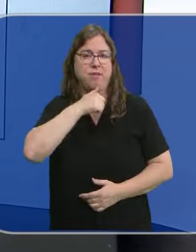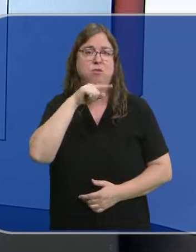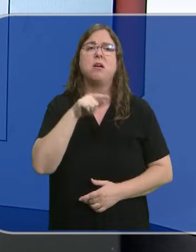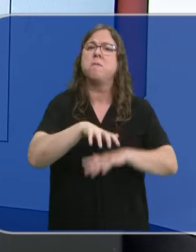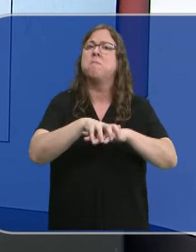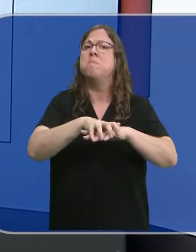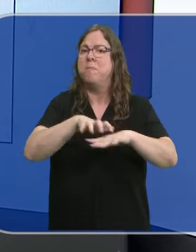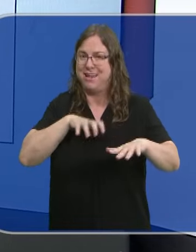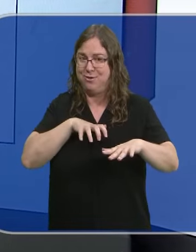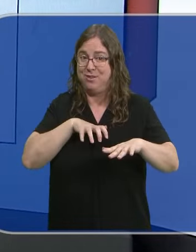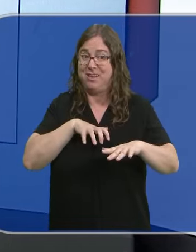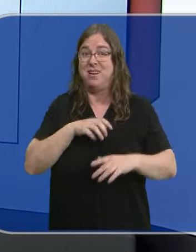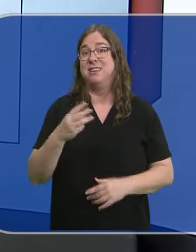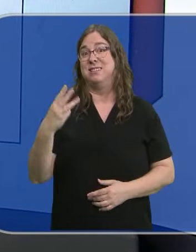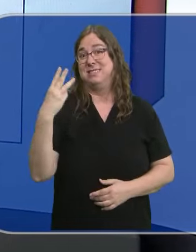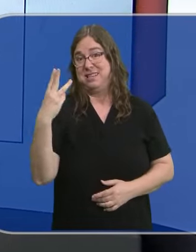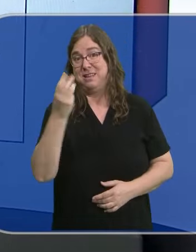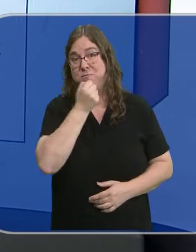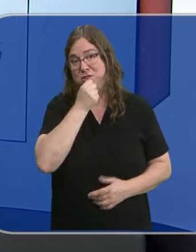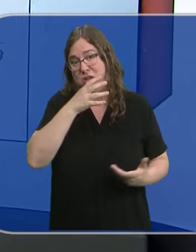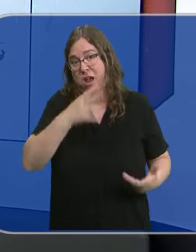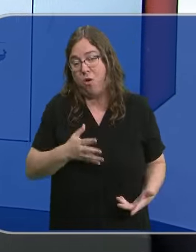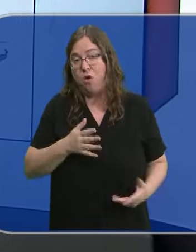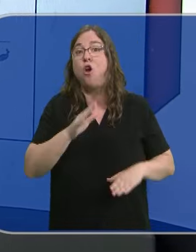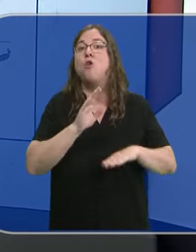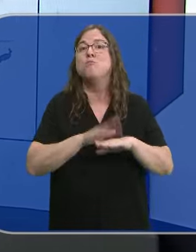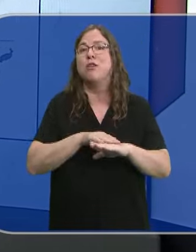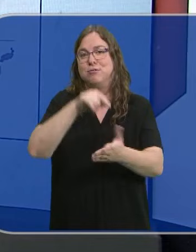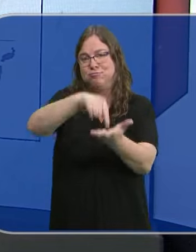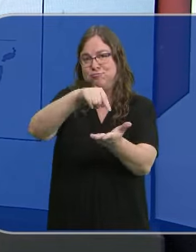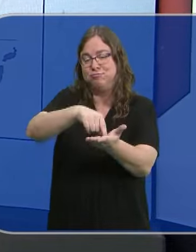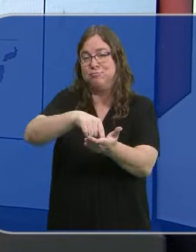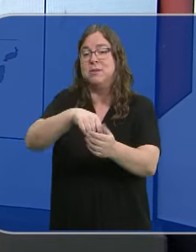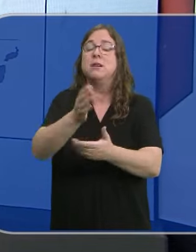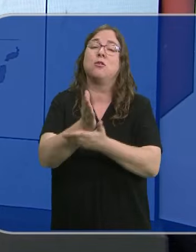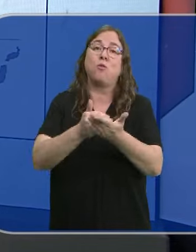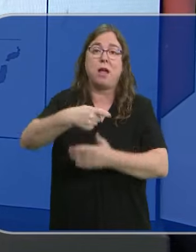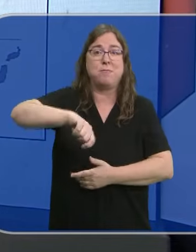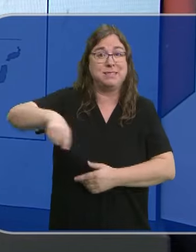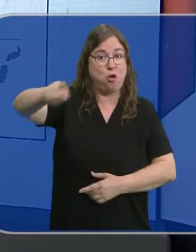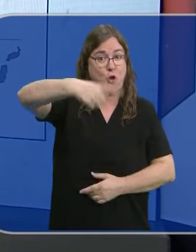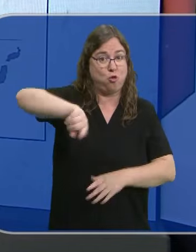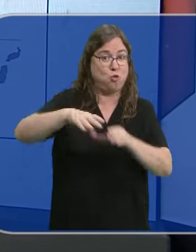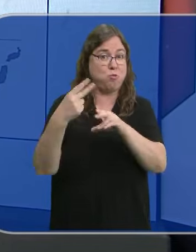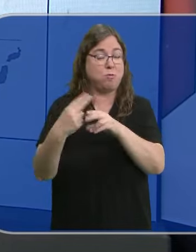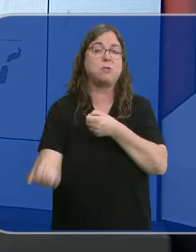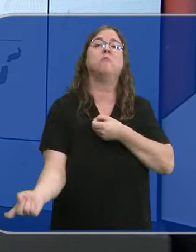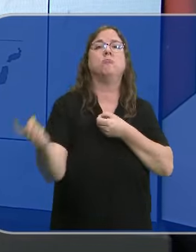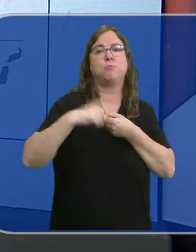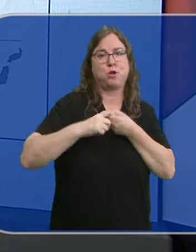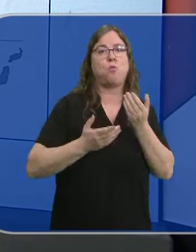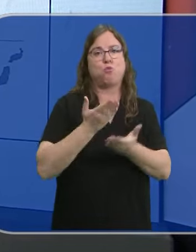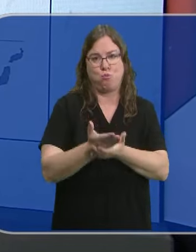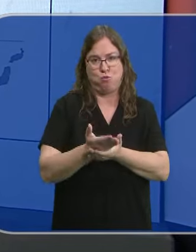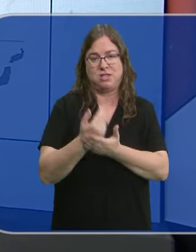territorialmente mayoría frente a las tres actuales del PSOE. Por ello, instan al resto de presidentes autonómicos de otros partidos a que se unan a